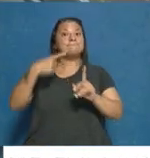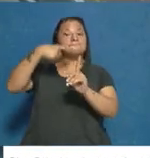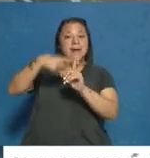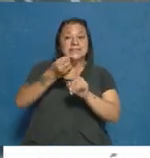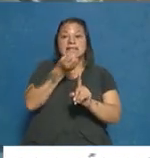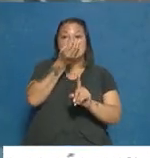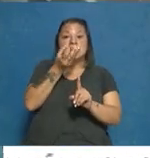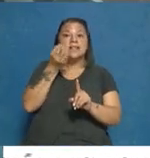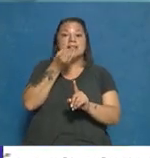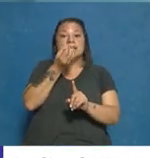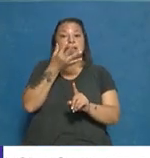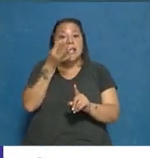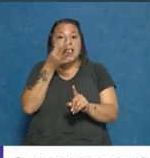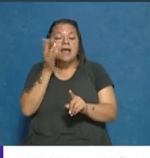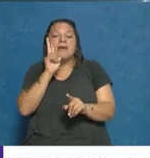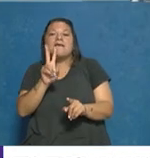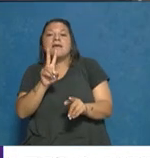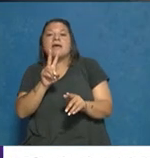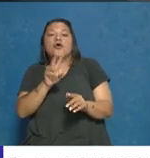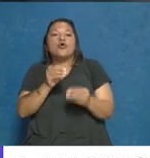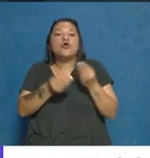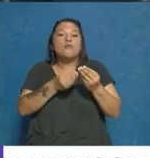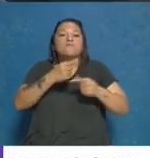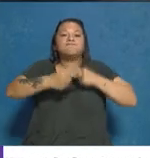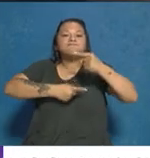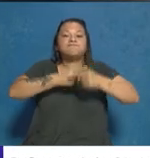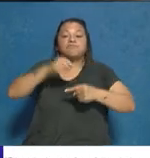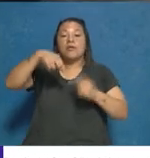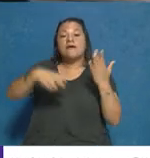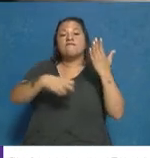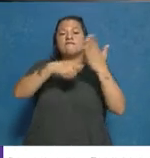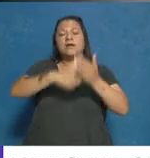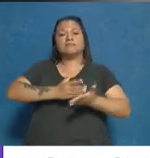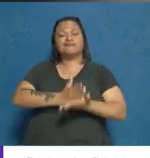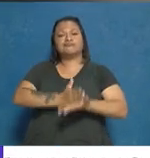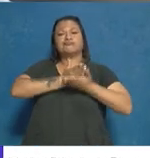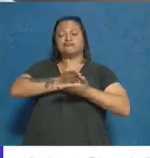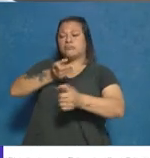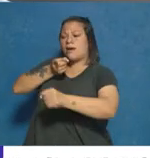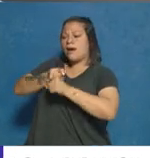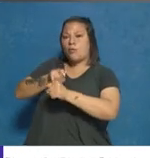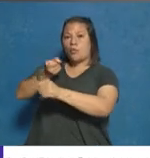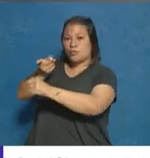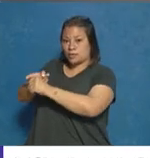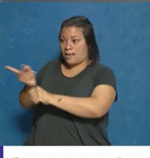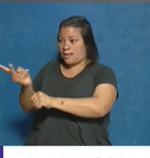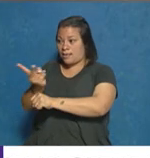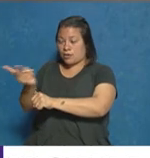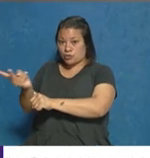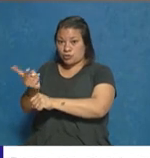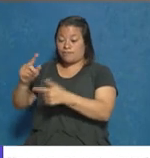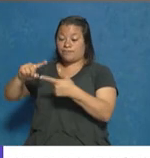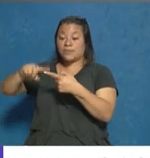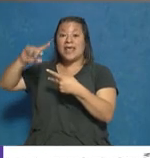habrá que ver cuál es el camino que toma. Por ahora la fiscalía se mantiene muy firme en la acusación, por lo tanto, tanto